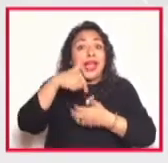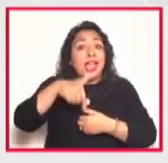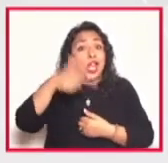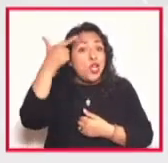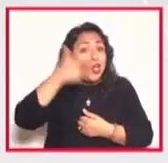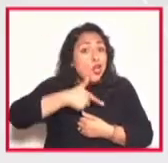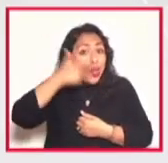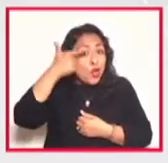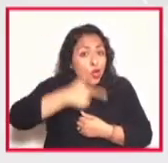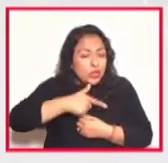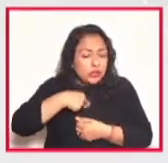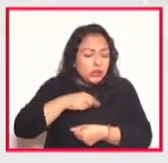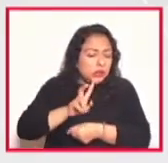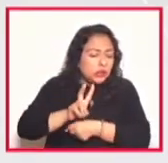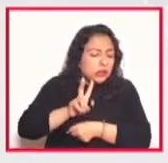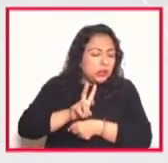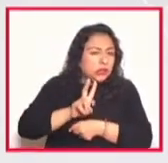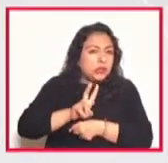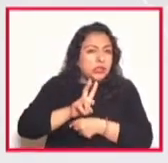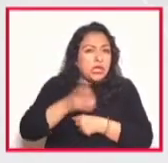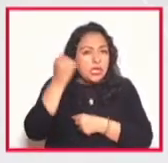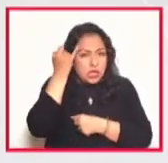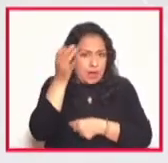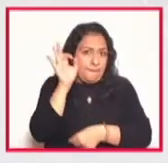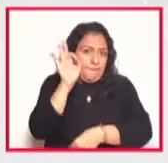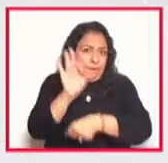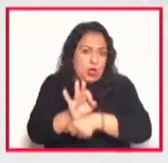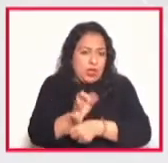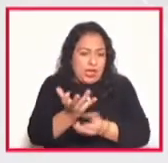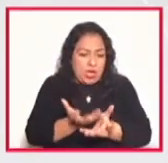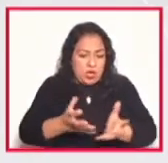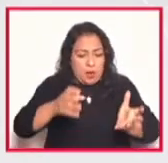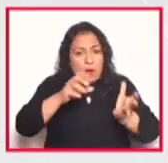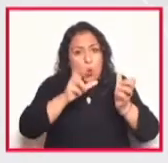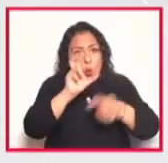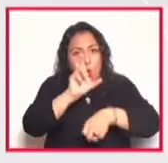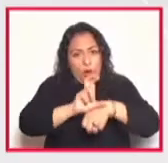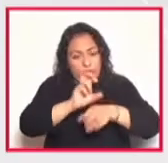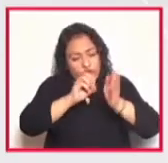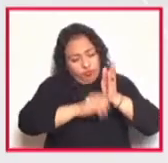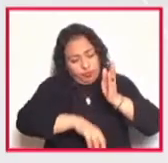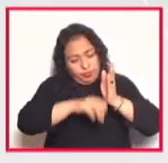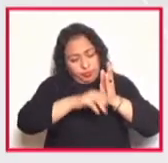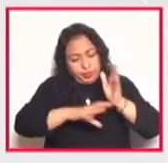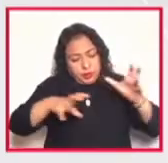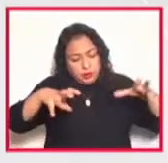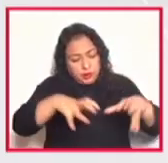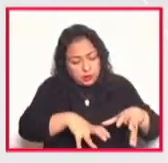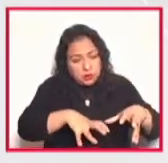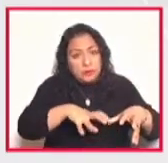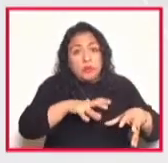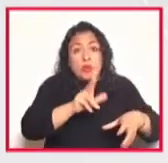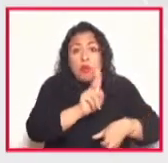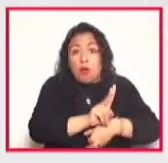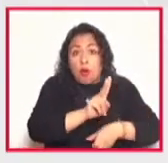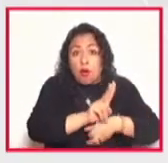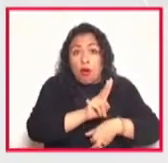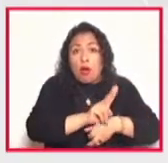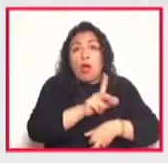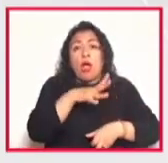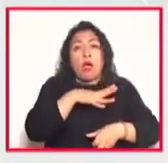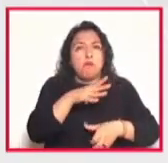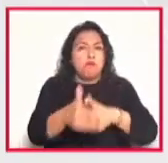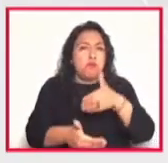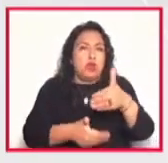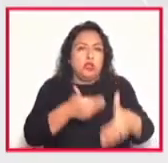la idea es proteger los nidos que ellas dejan y reubicarlos en un corral de anidación ahí se lleva un proceso de